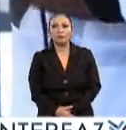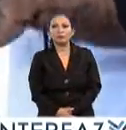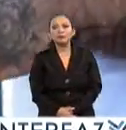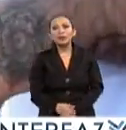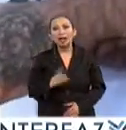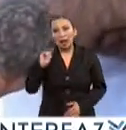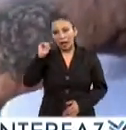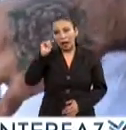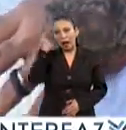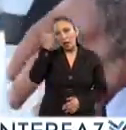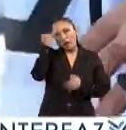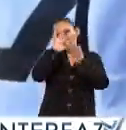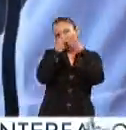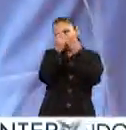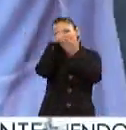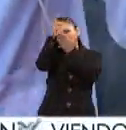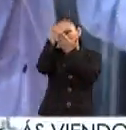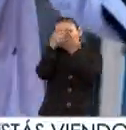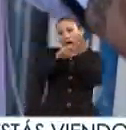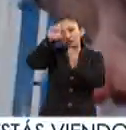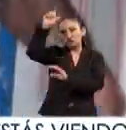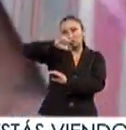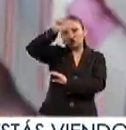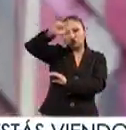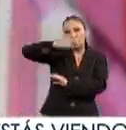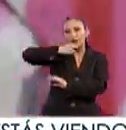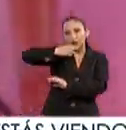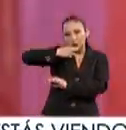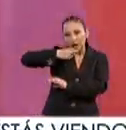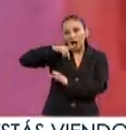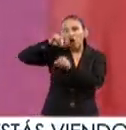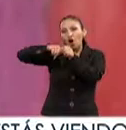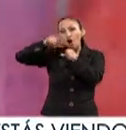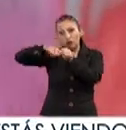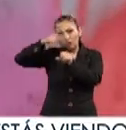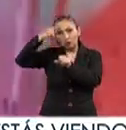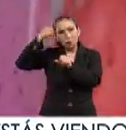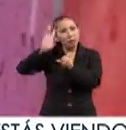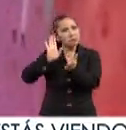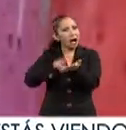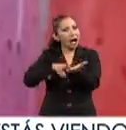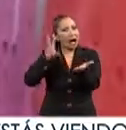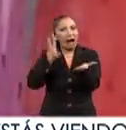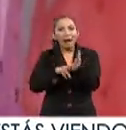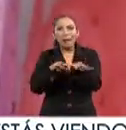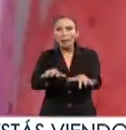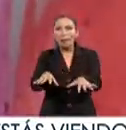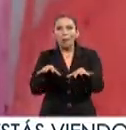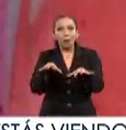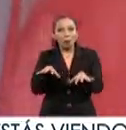la técnica para este mural va a ser aerosol cuanto al color creo mucho en él básicamente